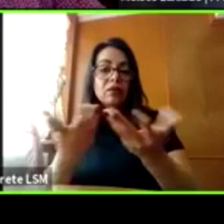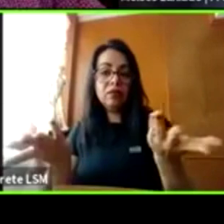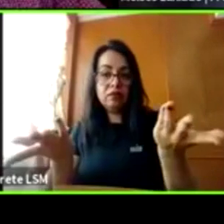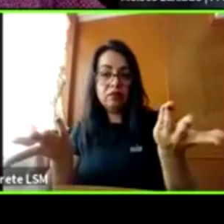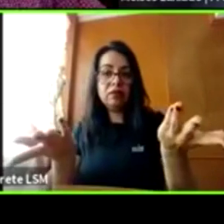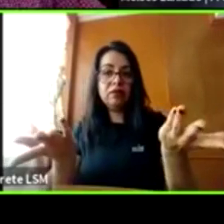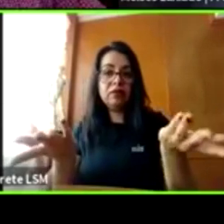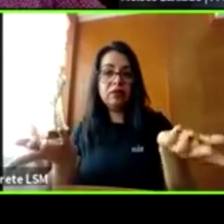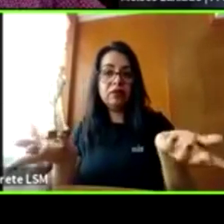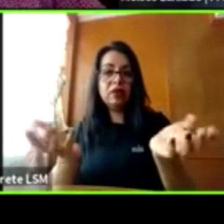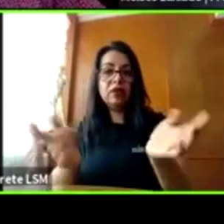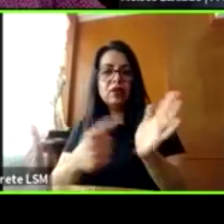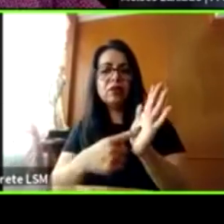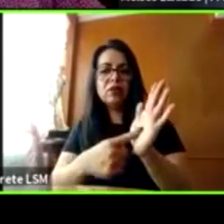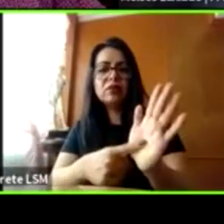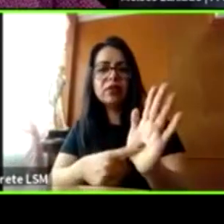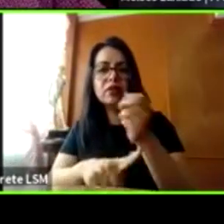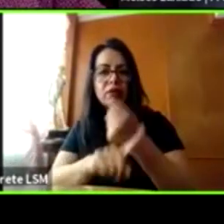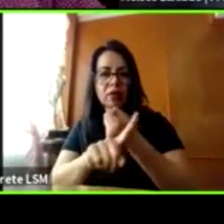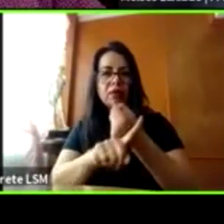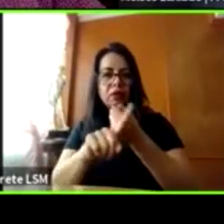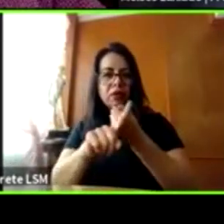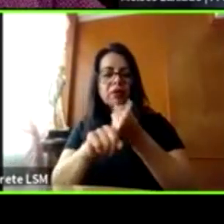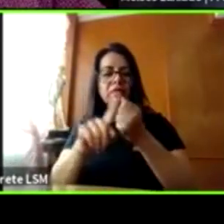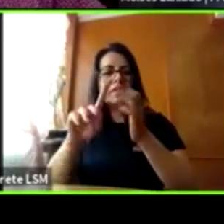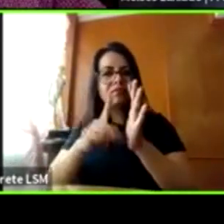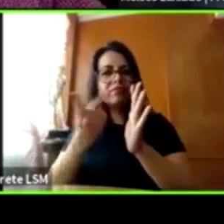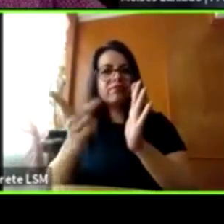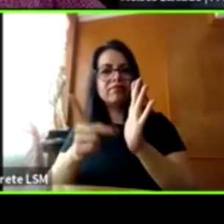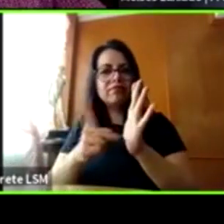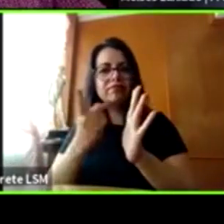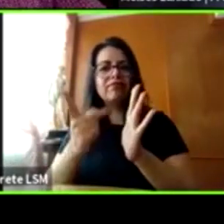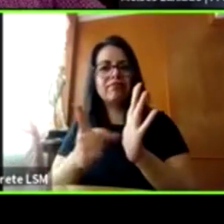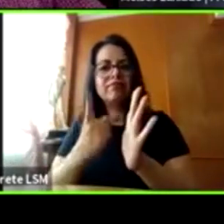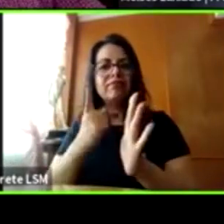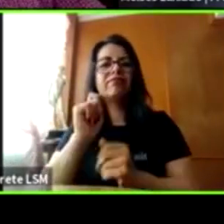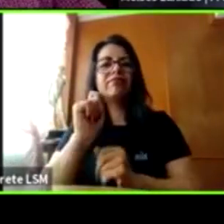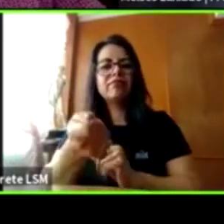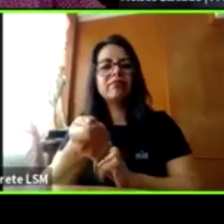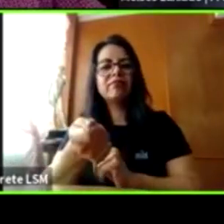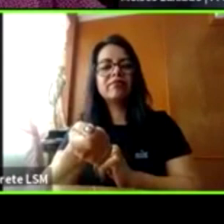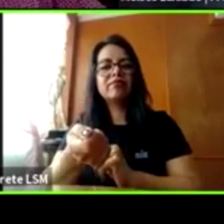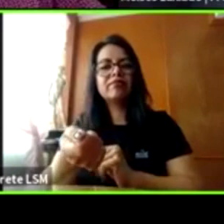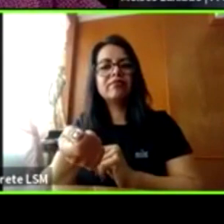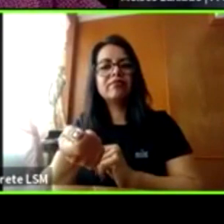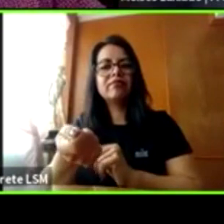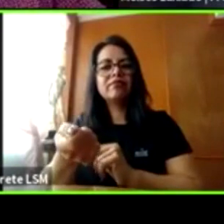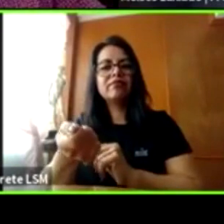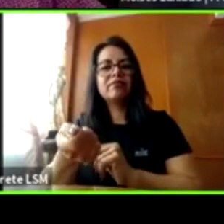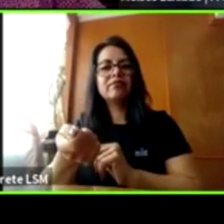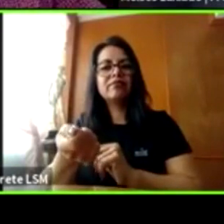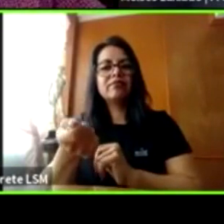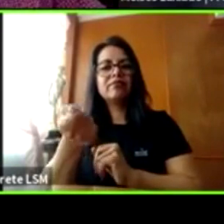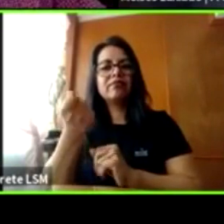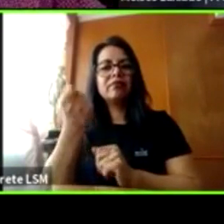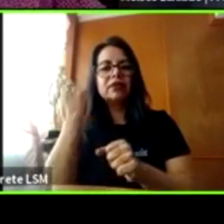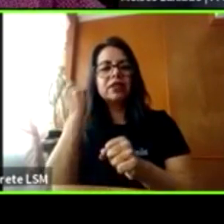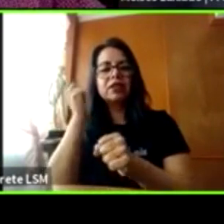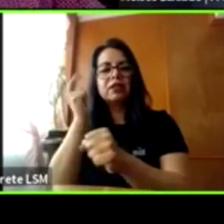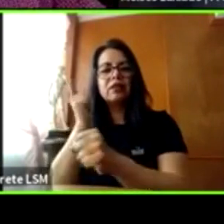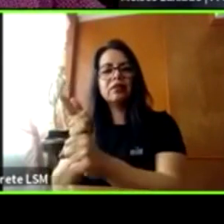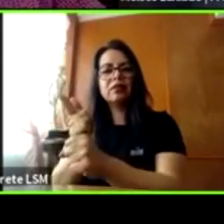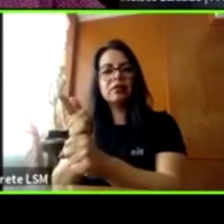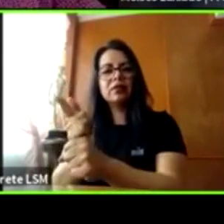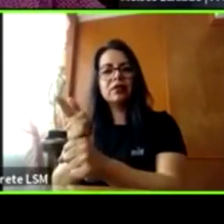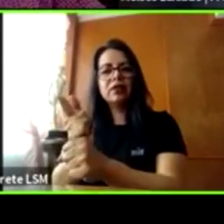una situación que seguramente se repite, insisto, que es detectas que tu hijo, que